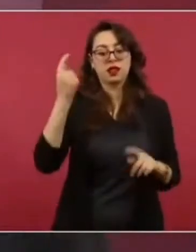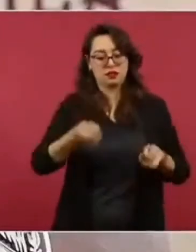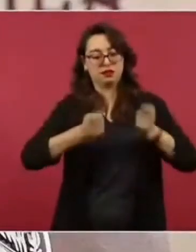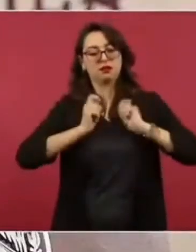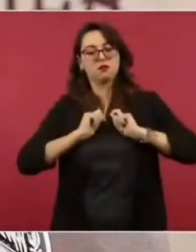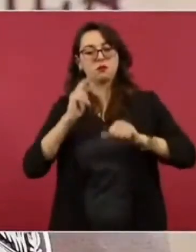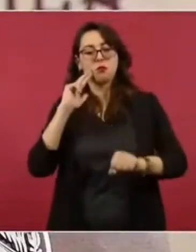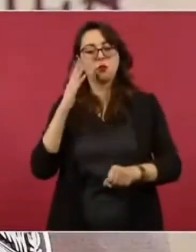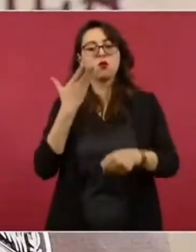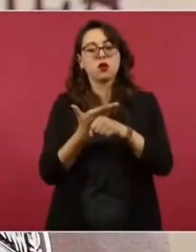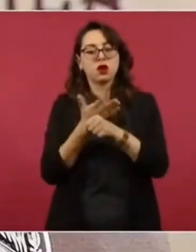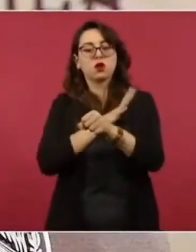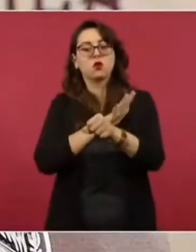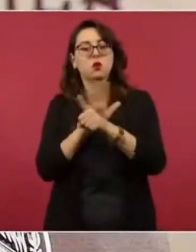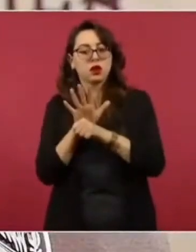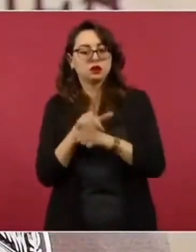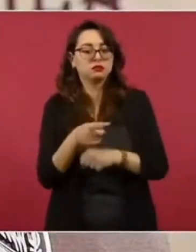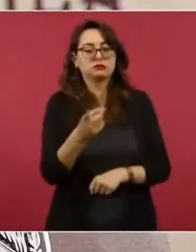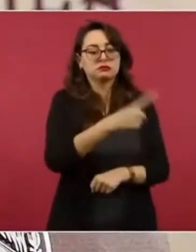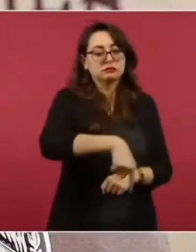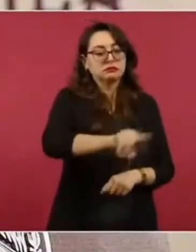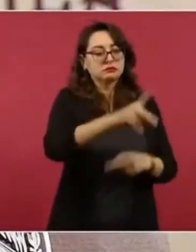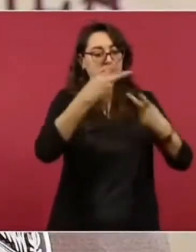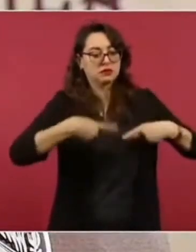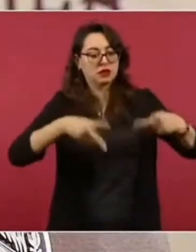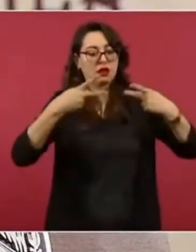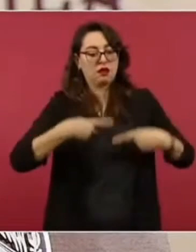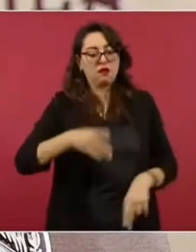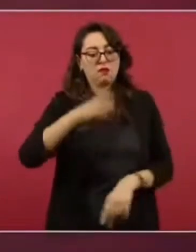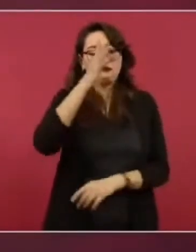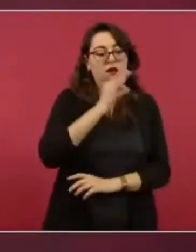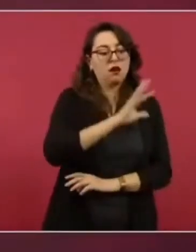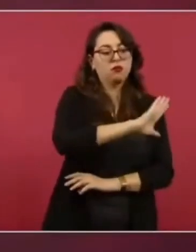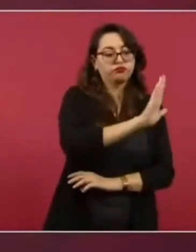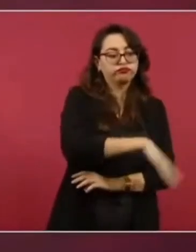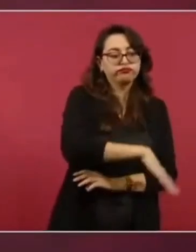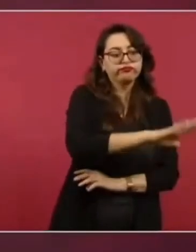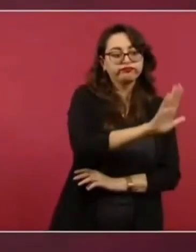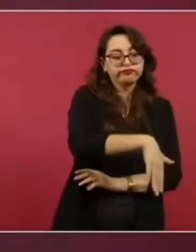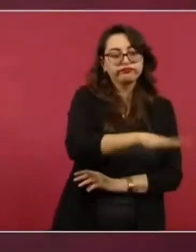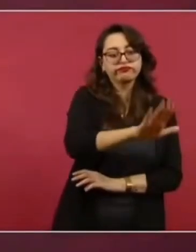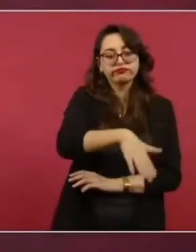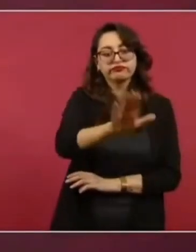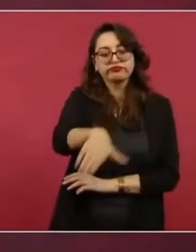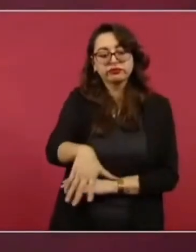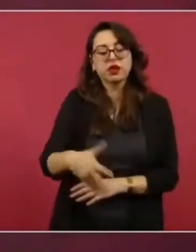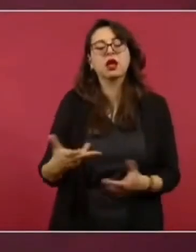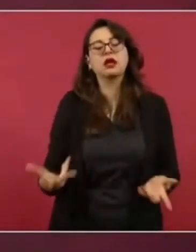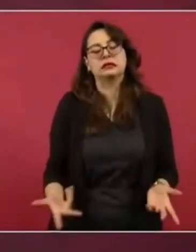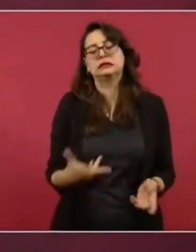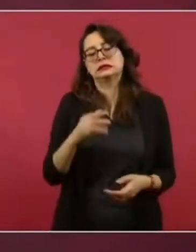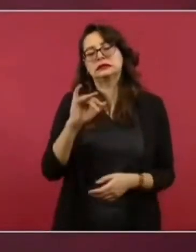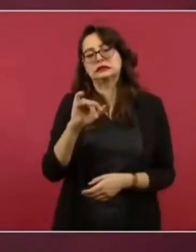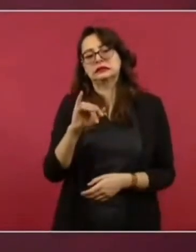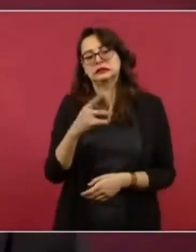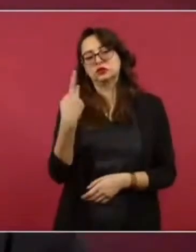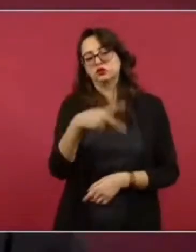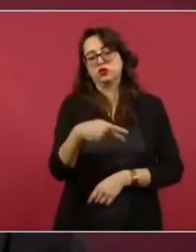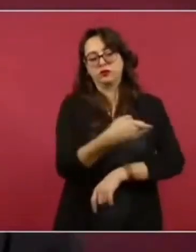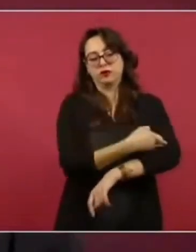familias de los que lamentablemente fallecieron, como a quienes están en el país que